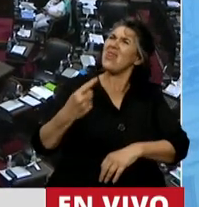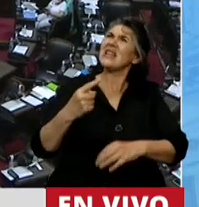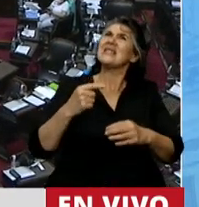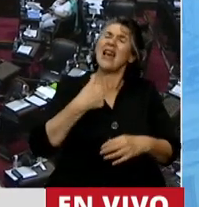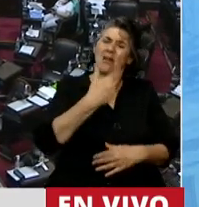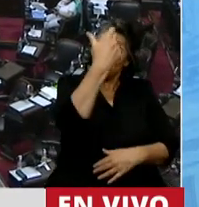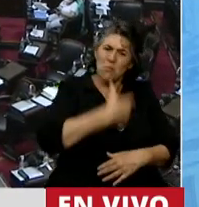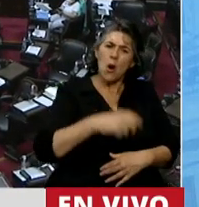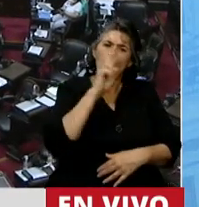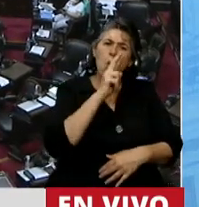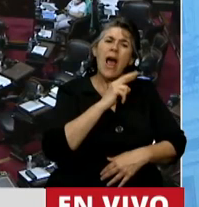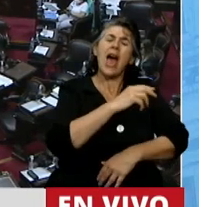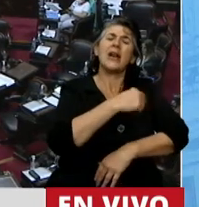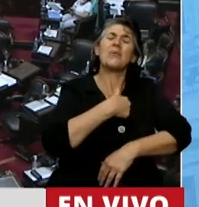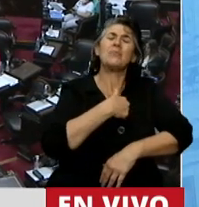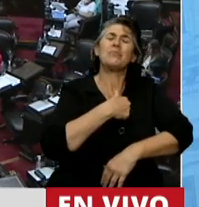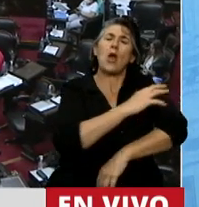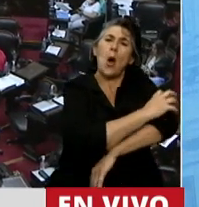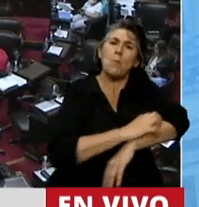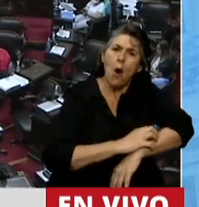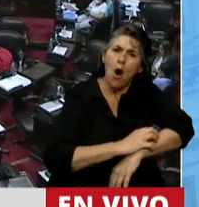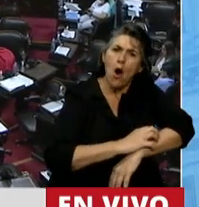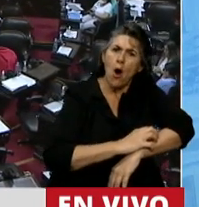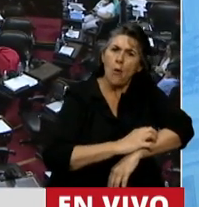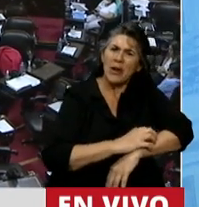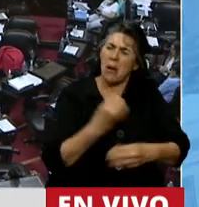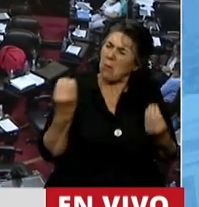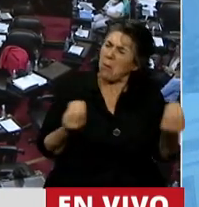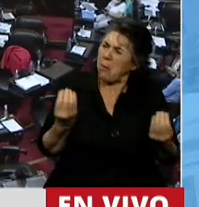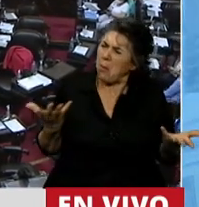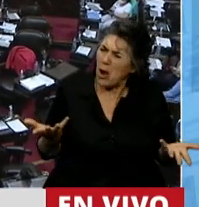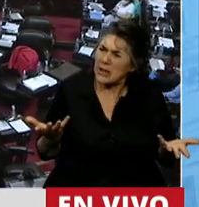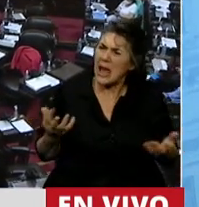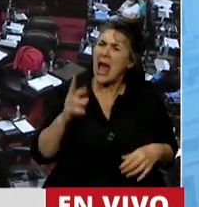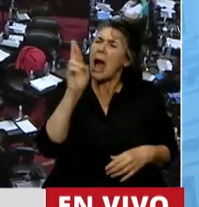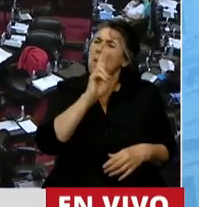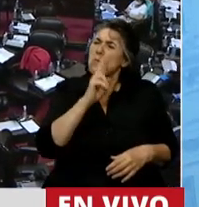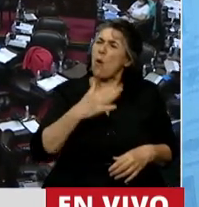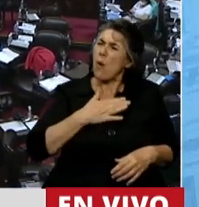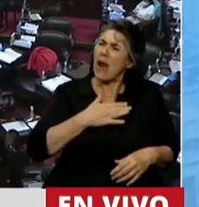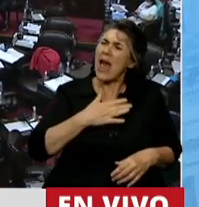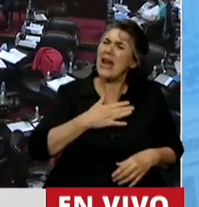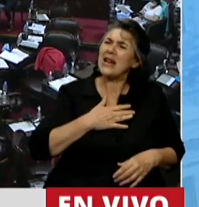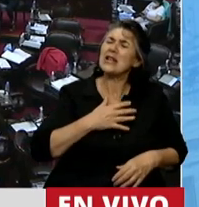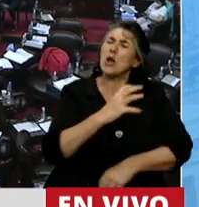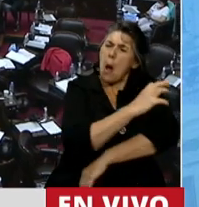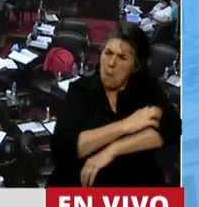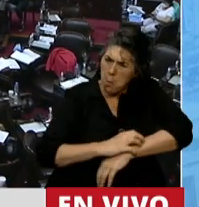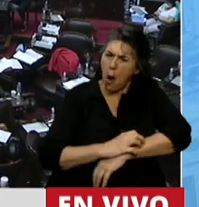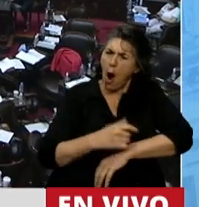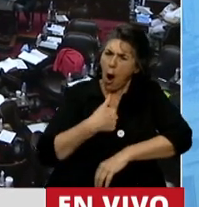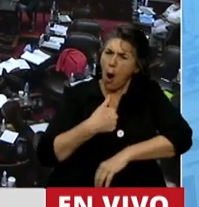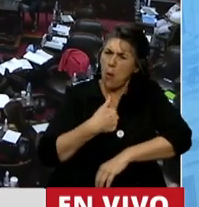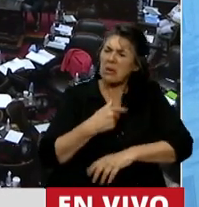para justificar. Porque las mujeres pobres también tienen el gran orgullo